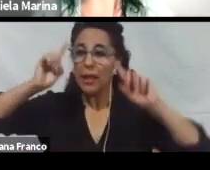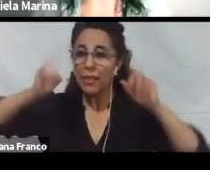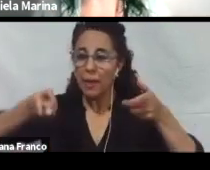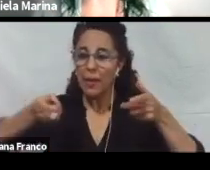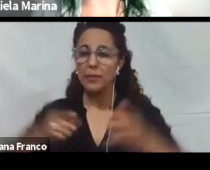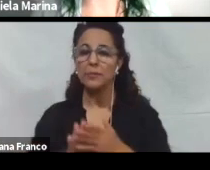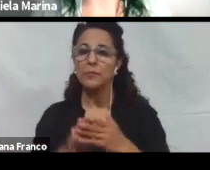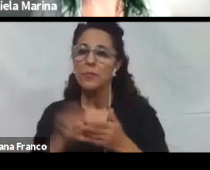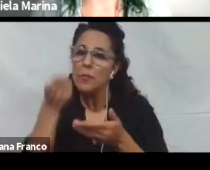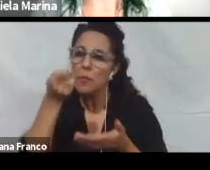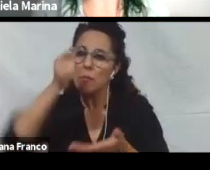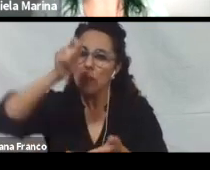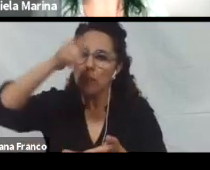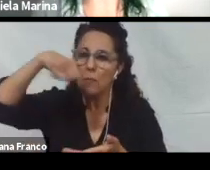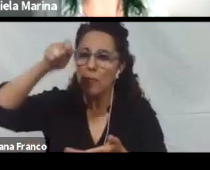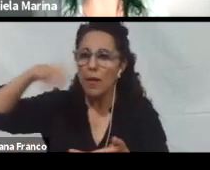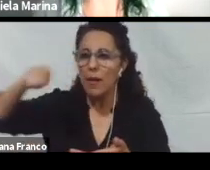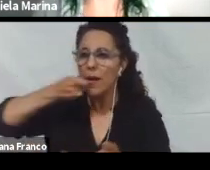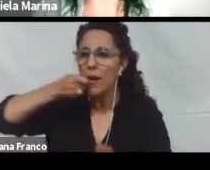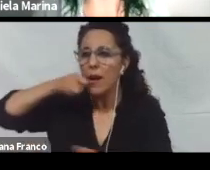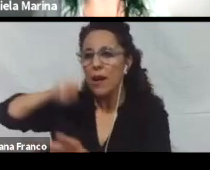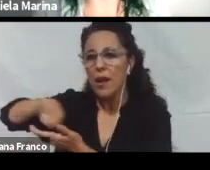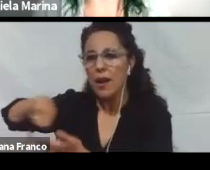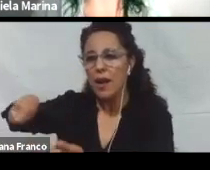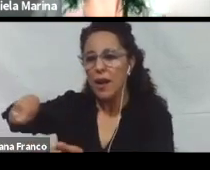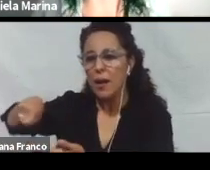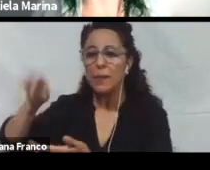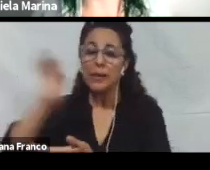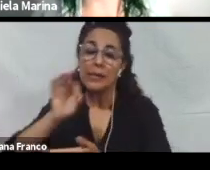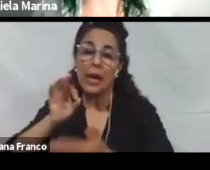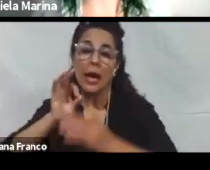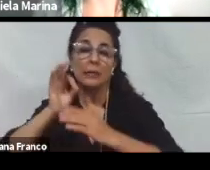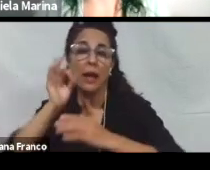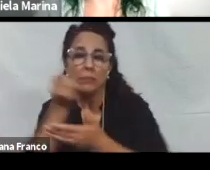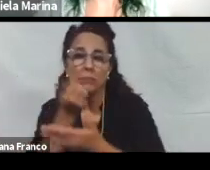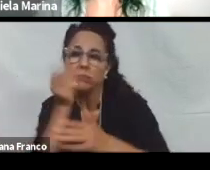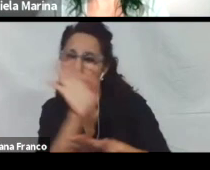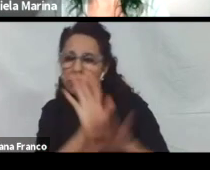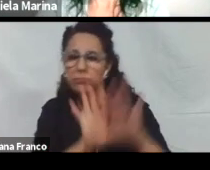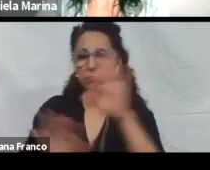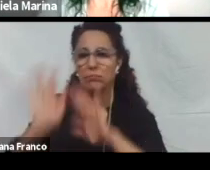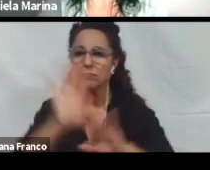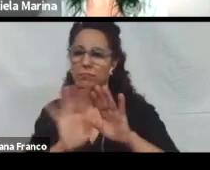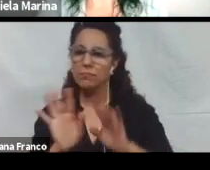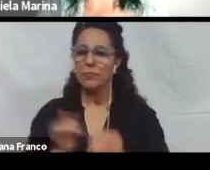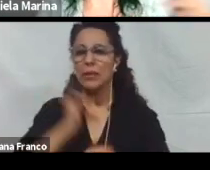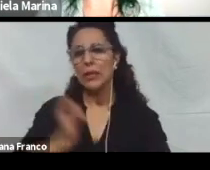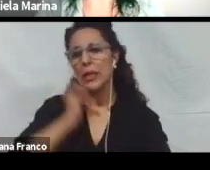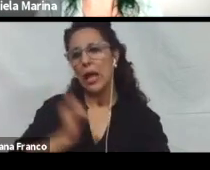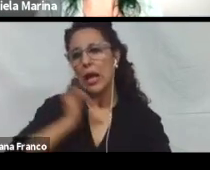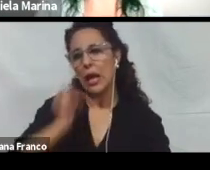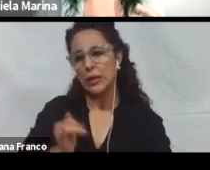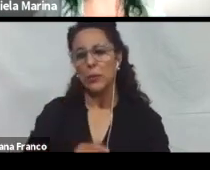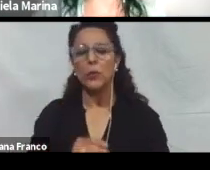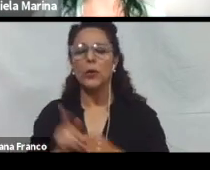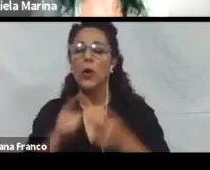el lápiz para escribir hasta armar un texto narrativo. Y por último están las